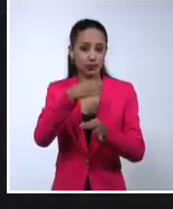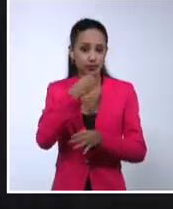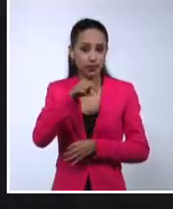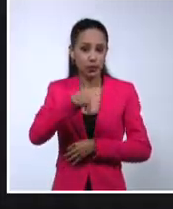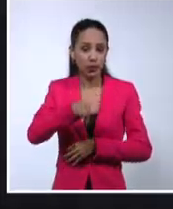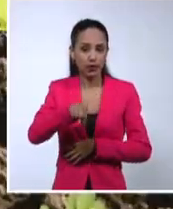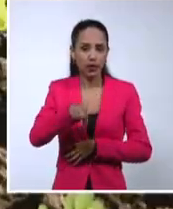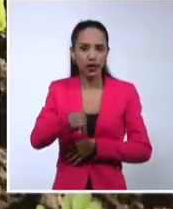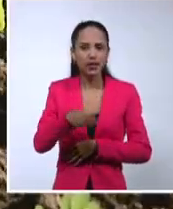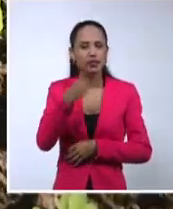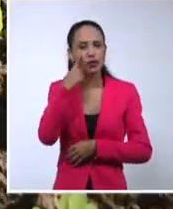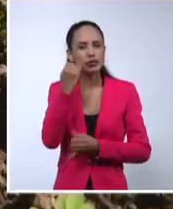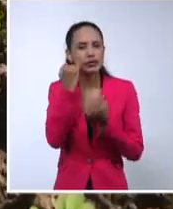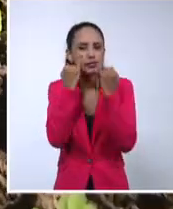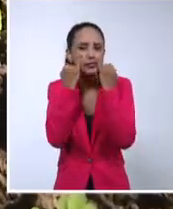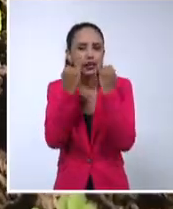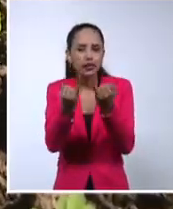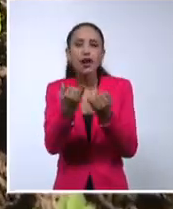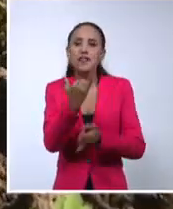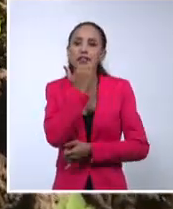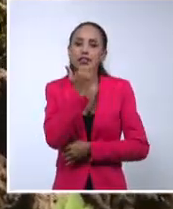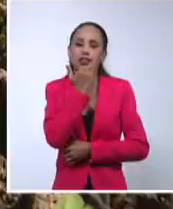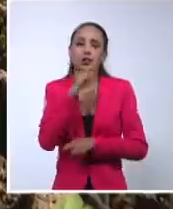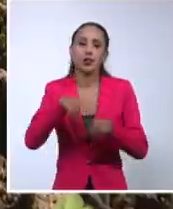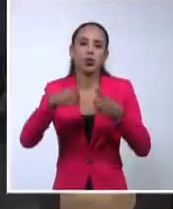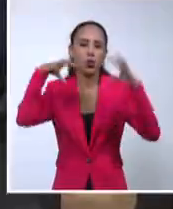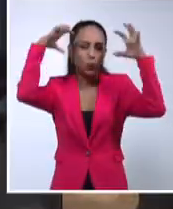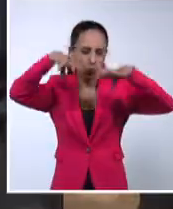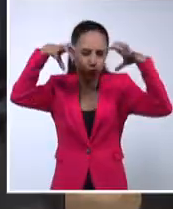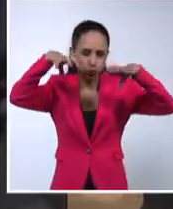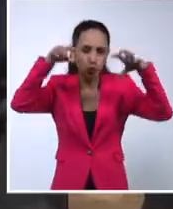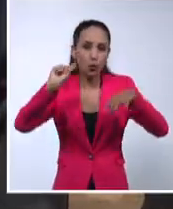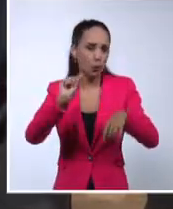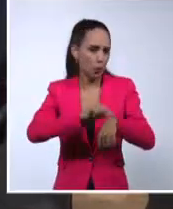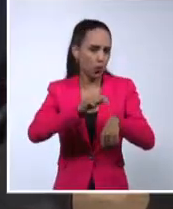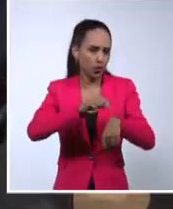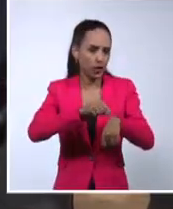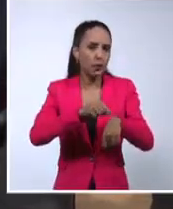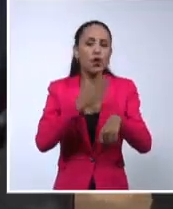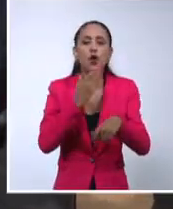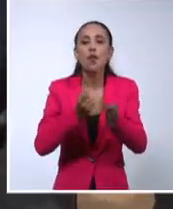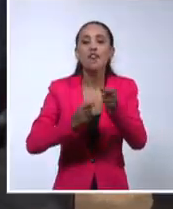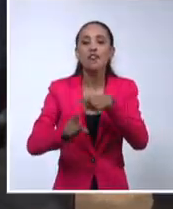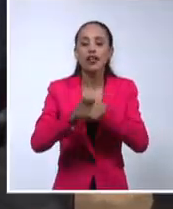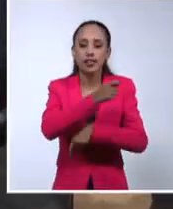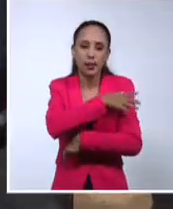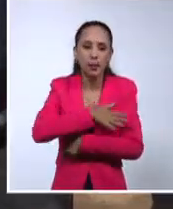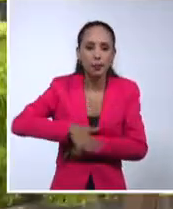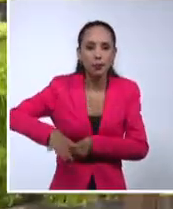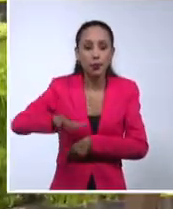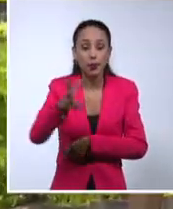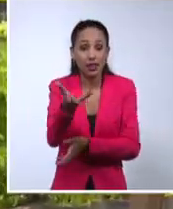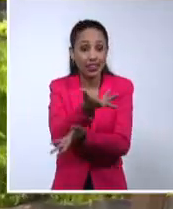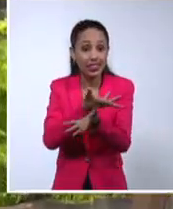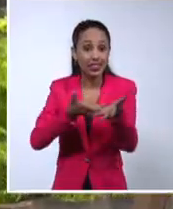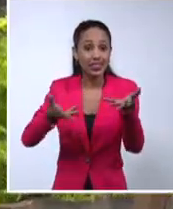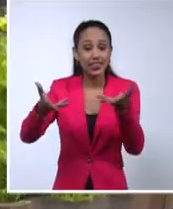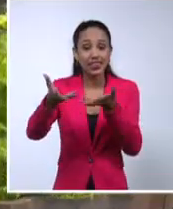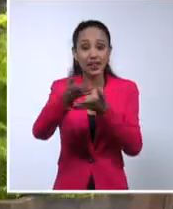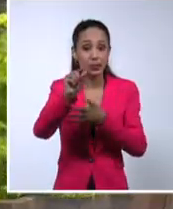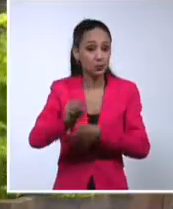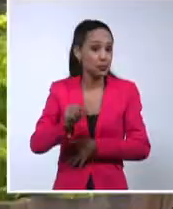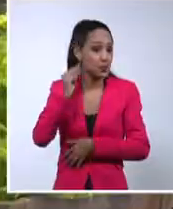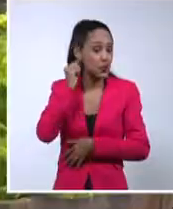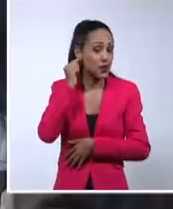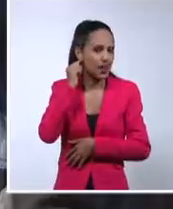interesó por las afectaciones generadas por las recientes lluvias y los niveles de ventas a la población. En el intercambio, Carmen Buchillón,